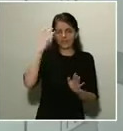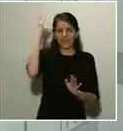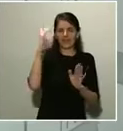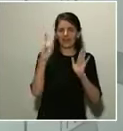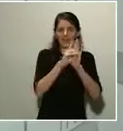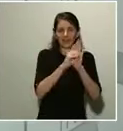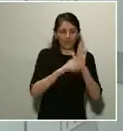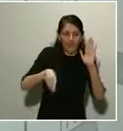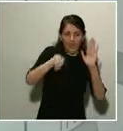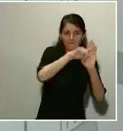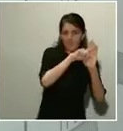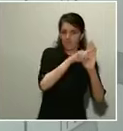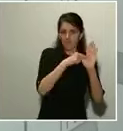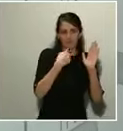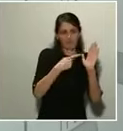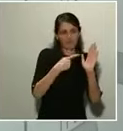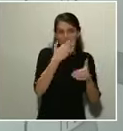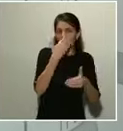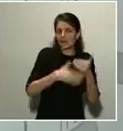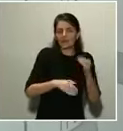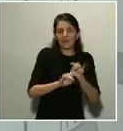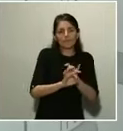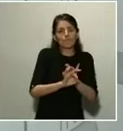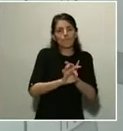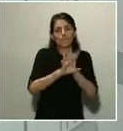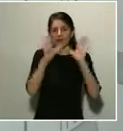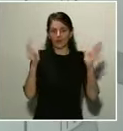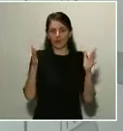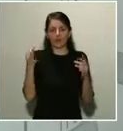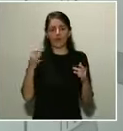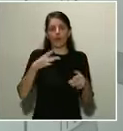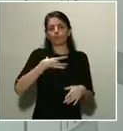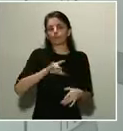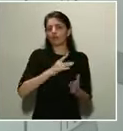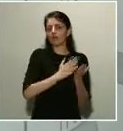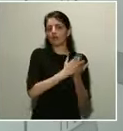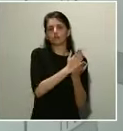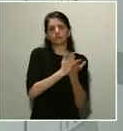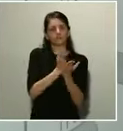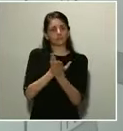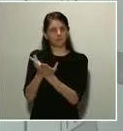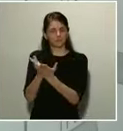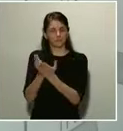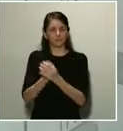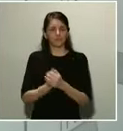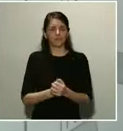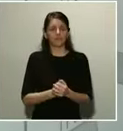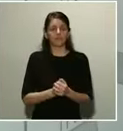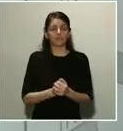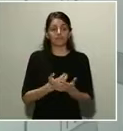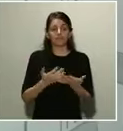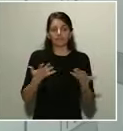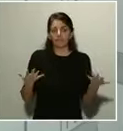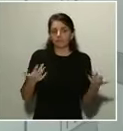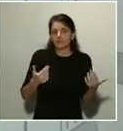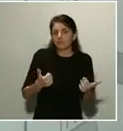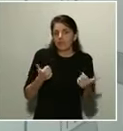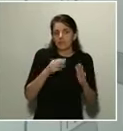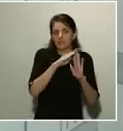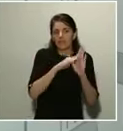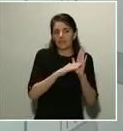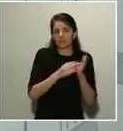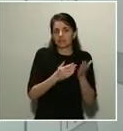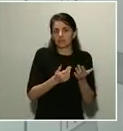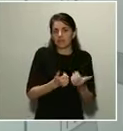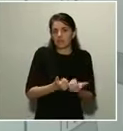claramente a una serie de posibilidades. Por lo tanto, no hace falta ya más de las medidas que acabo de anunciar, porque